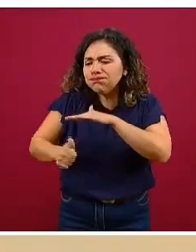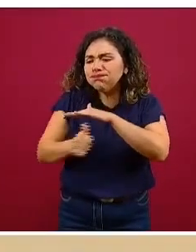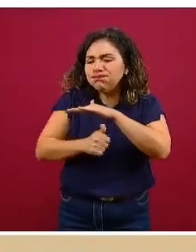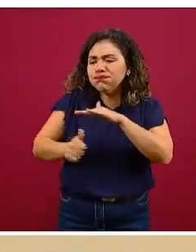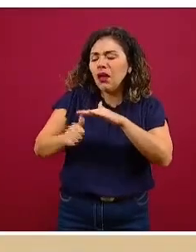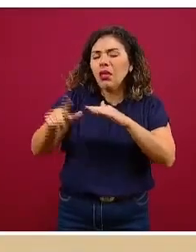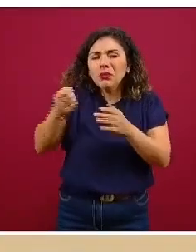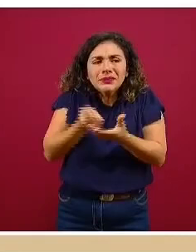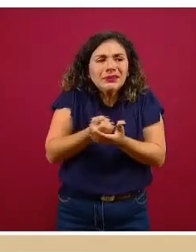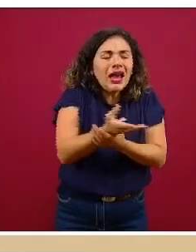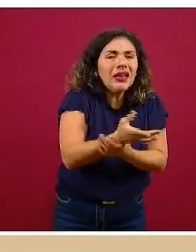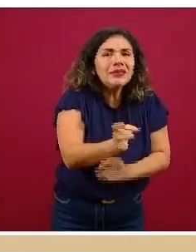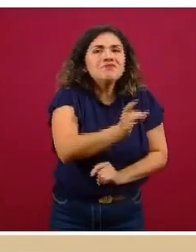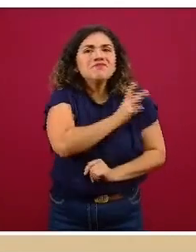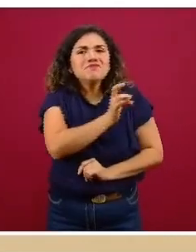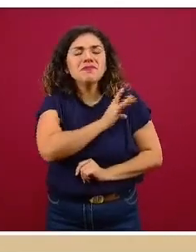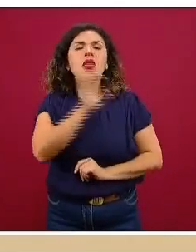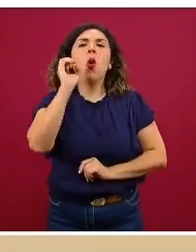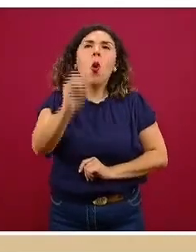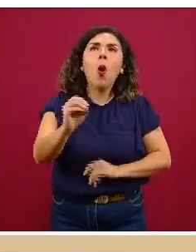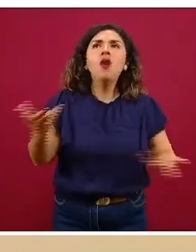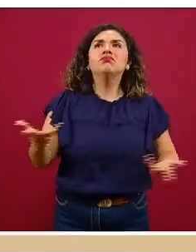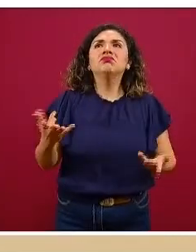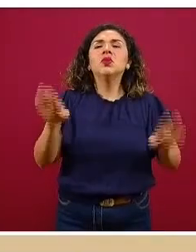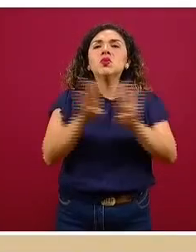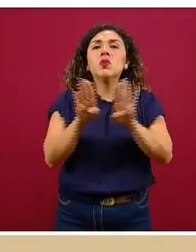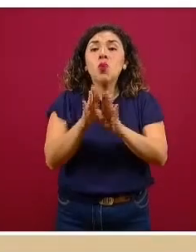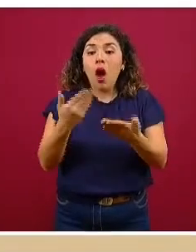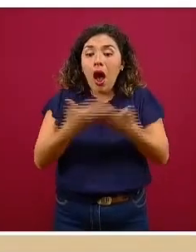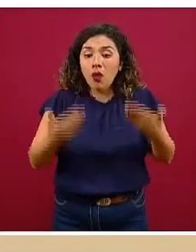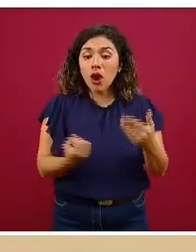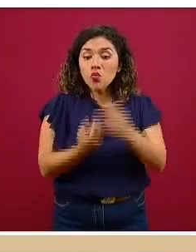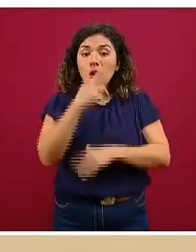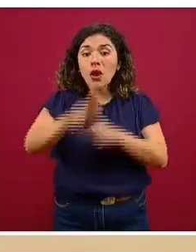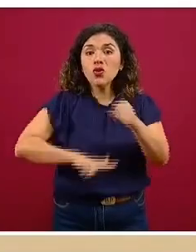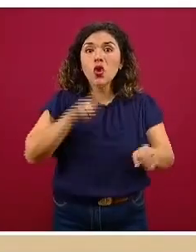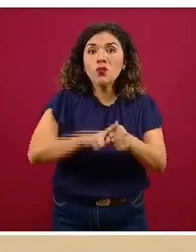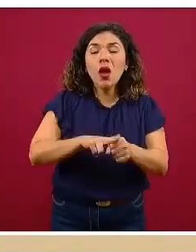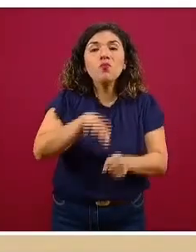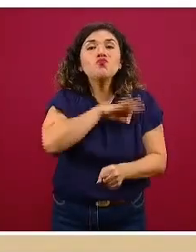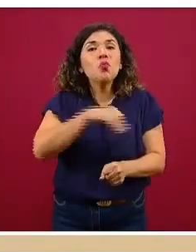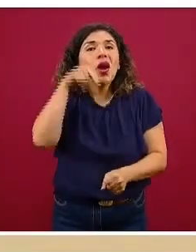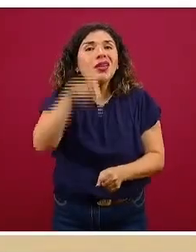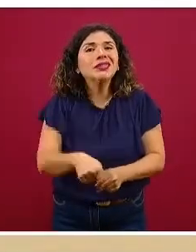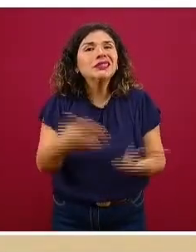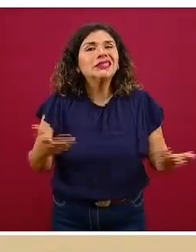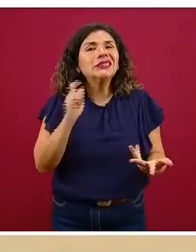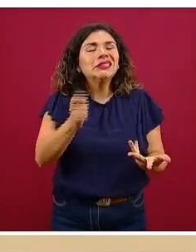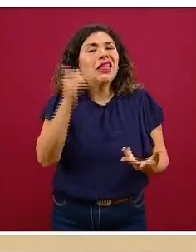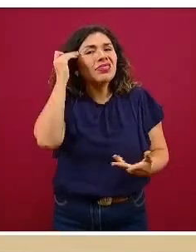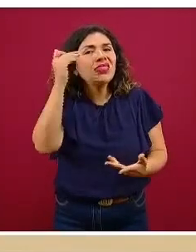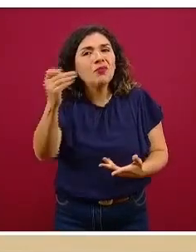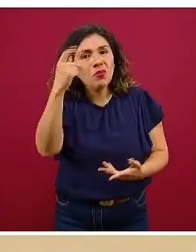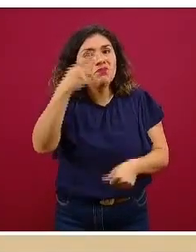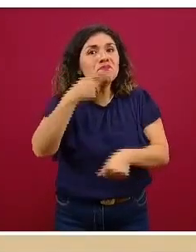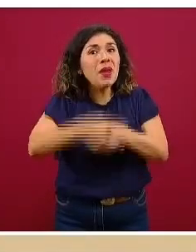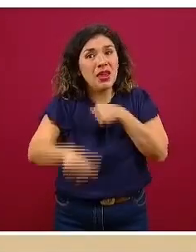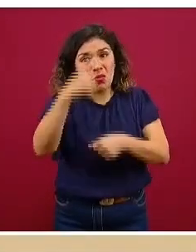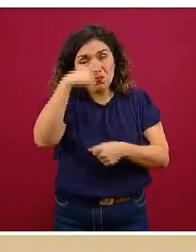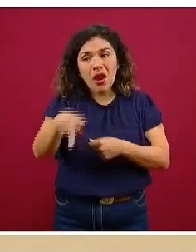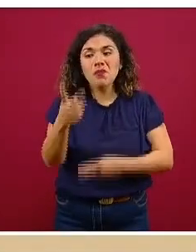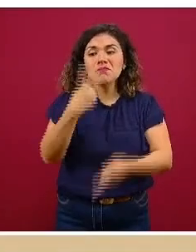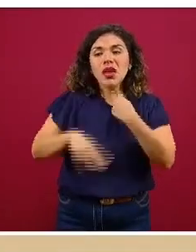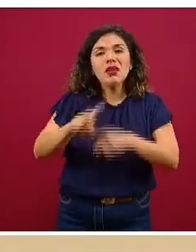pero también hablar de que este periodo de la normalidad puede ser un periodo de riesgo para